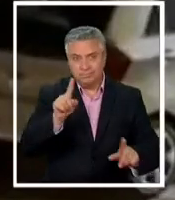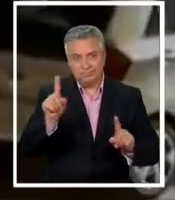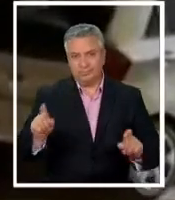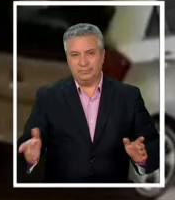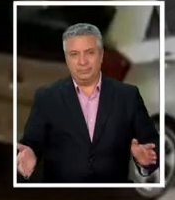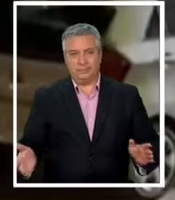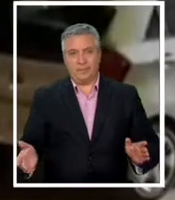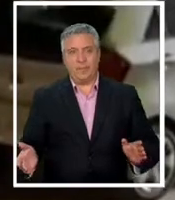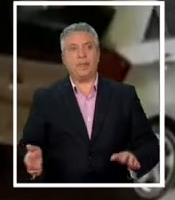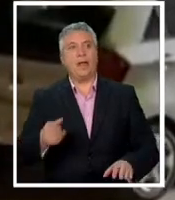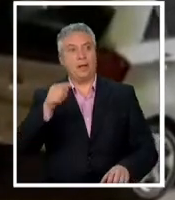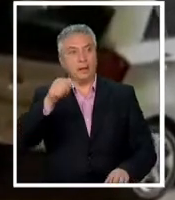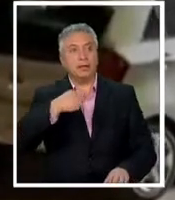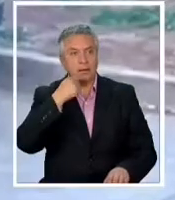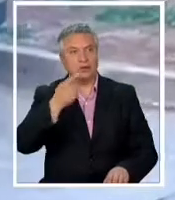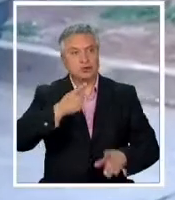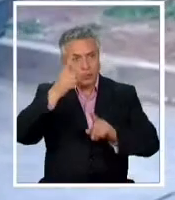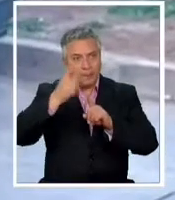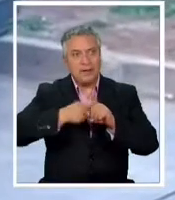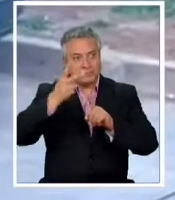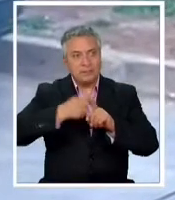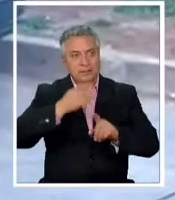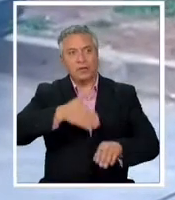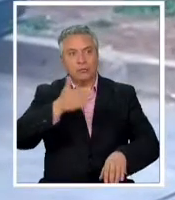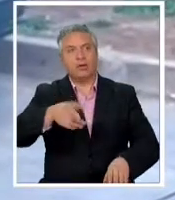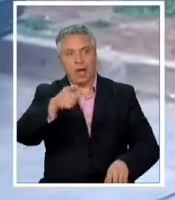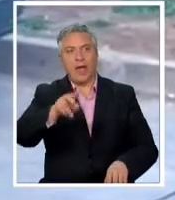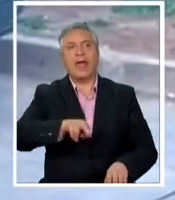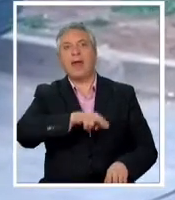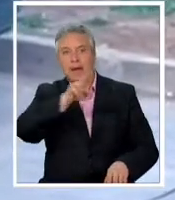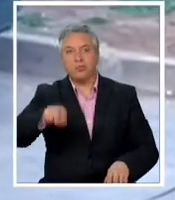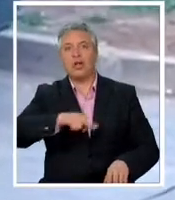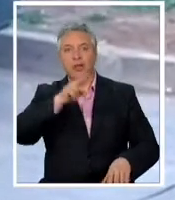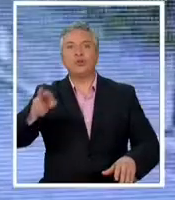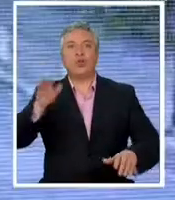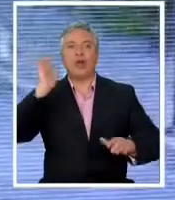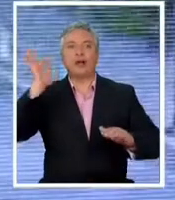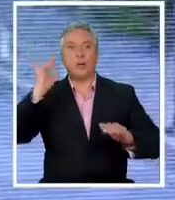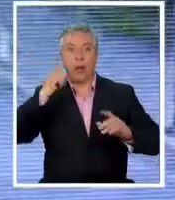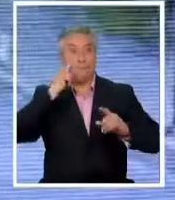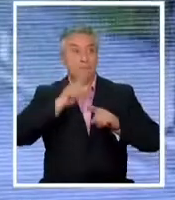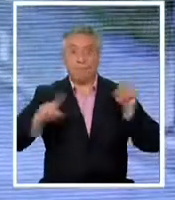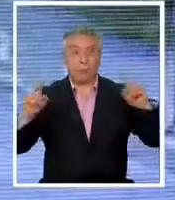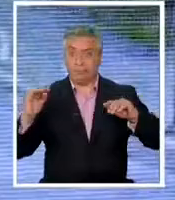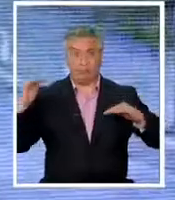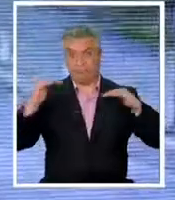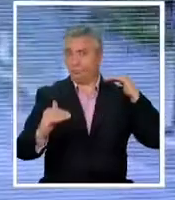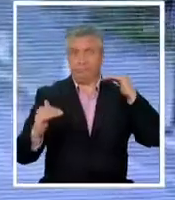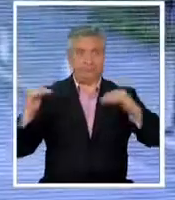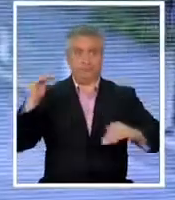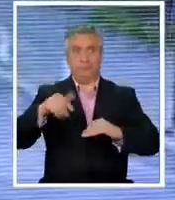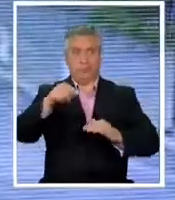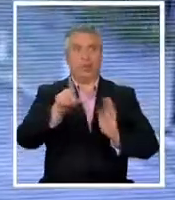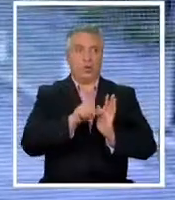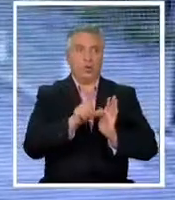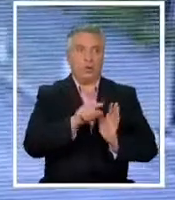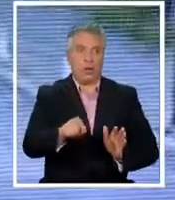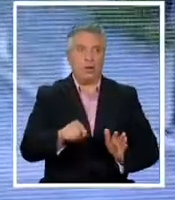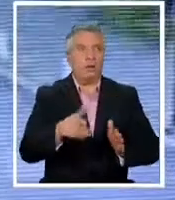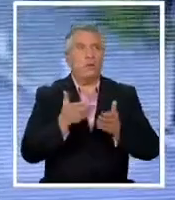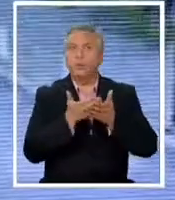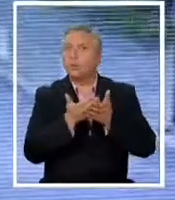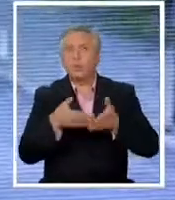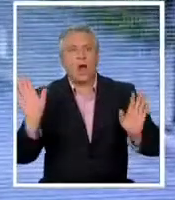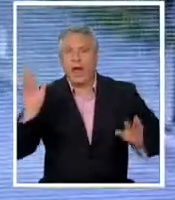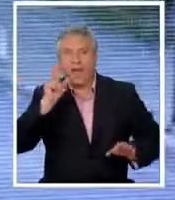vecinos aseguran que desde hace algunos meses se han hecho frecuentes las reuniones sociales de desconocidos en el sector cualquier día